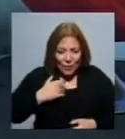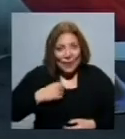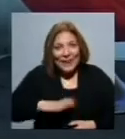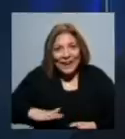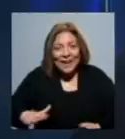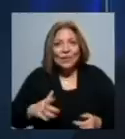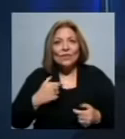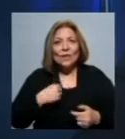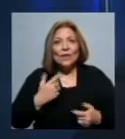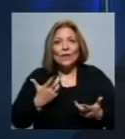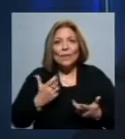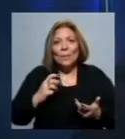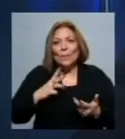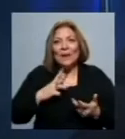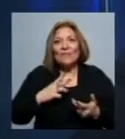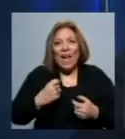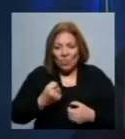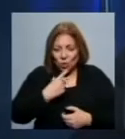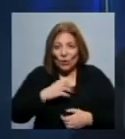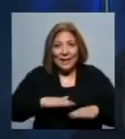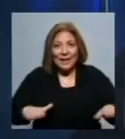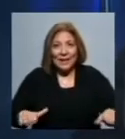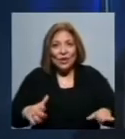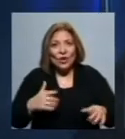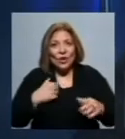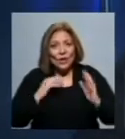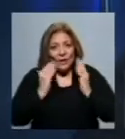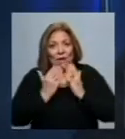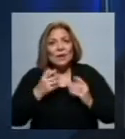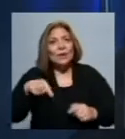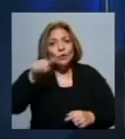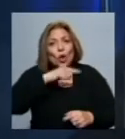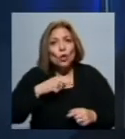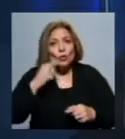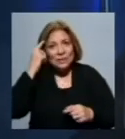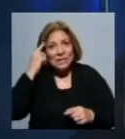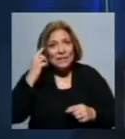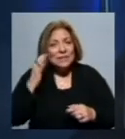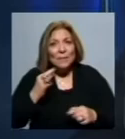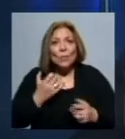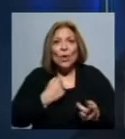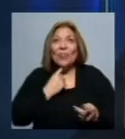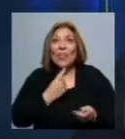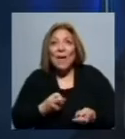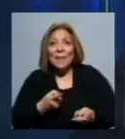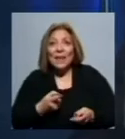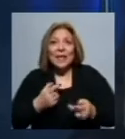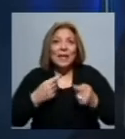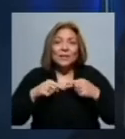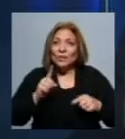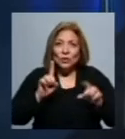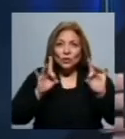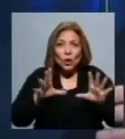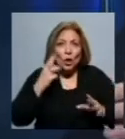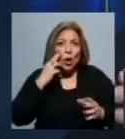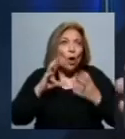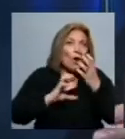privacidad de los niños es, digamos, es un derecho que los medios tienen que respetar, sobre todo cuando están en situaciones vulnerables. No solo cuando están